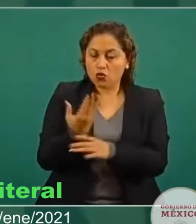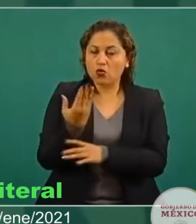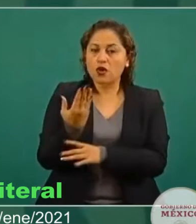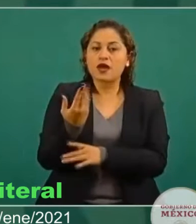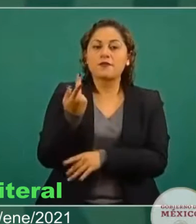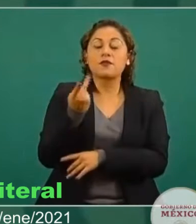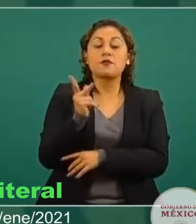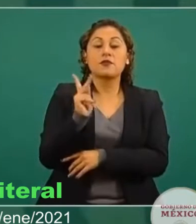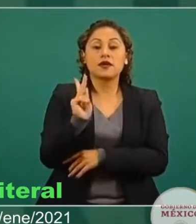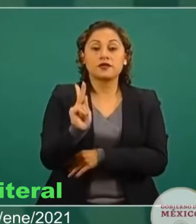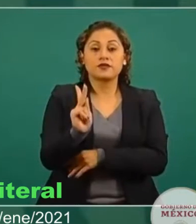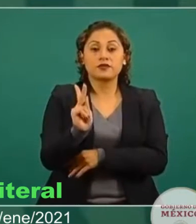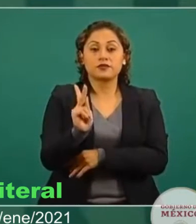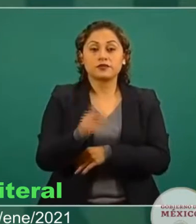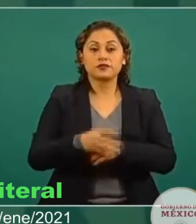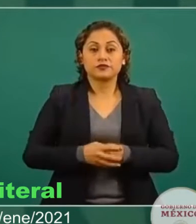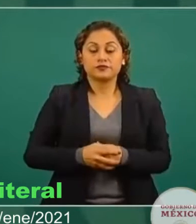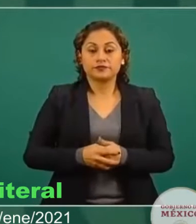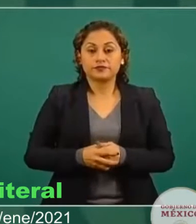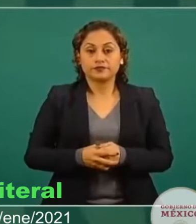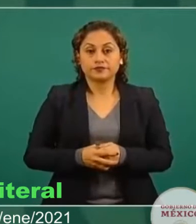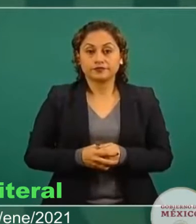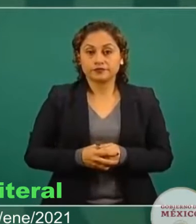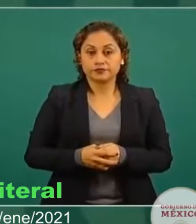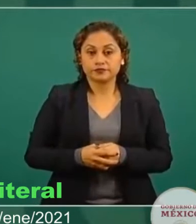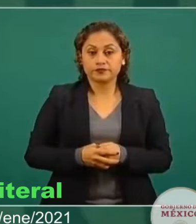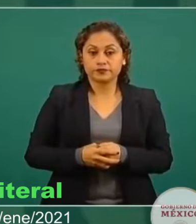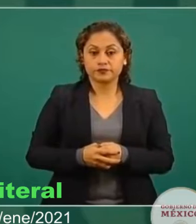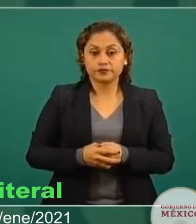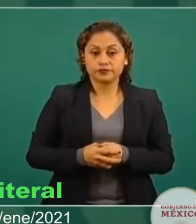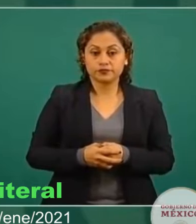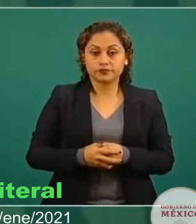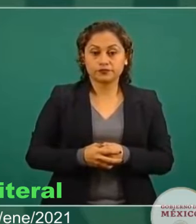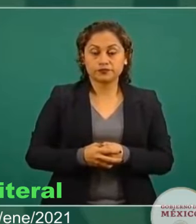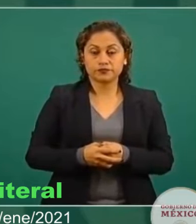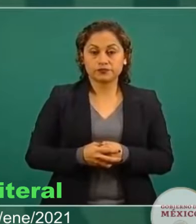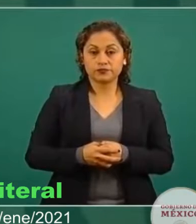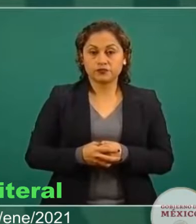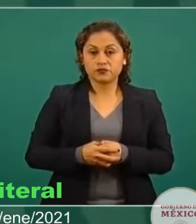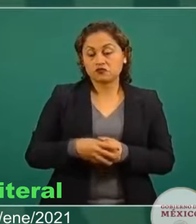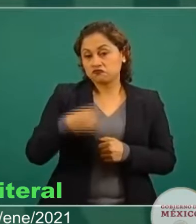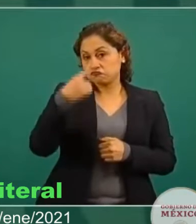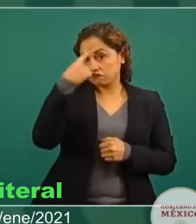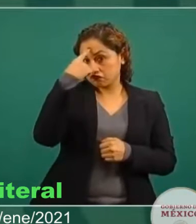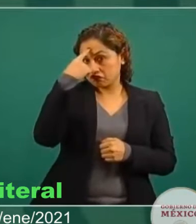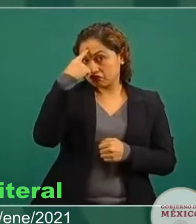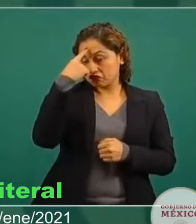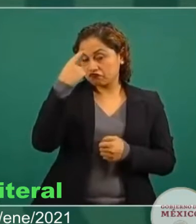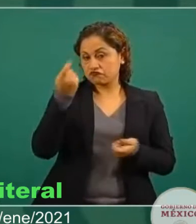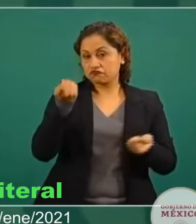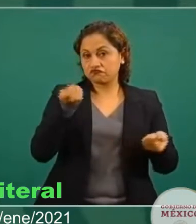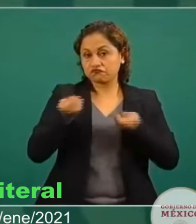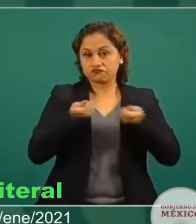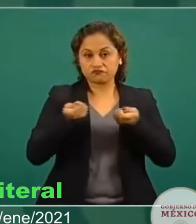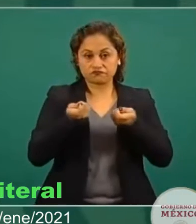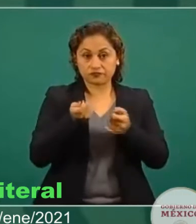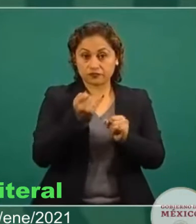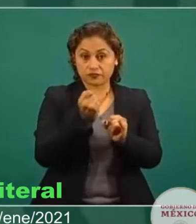del control de las redes sociales.